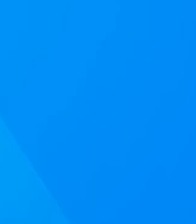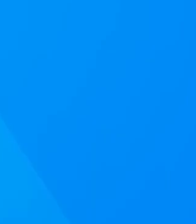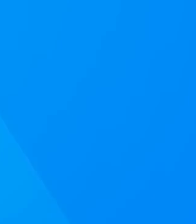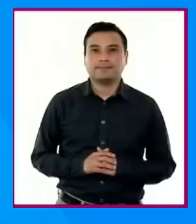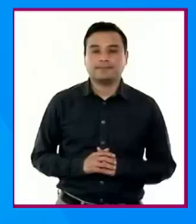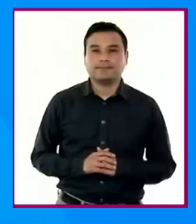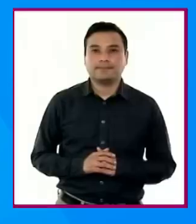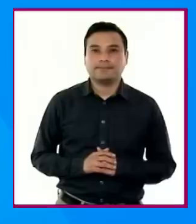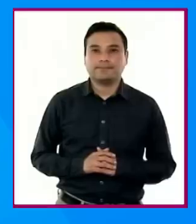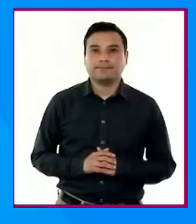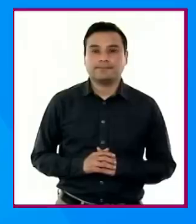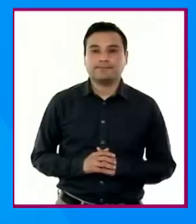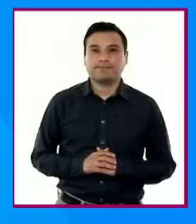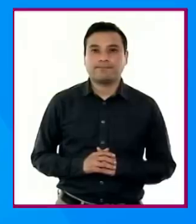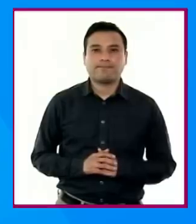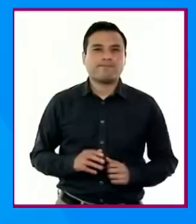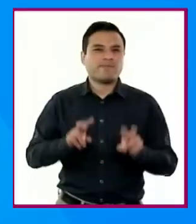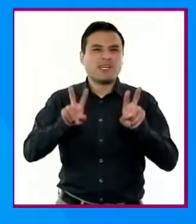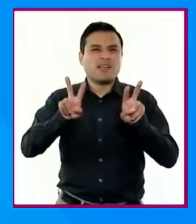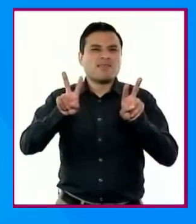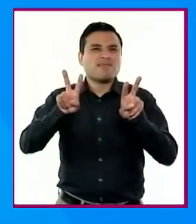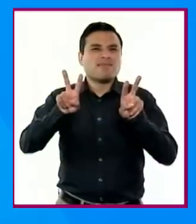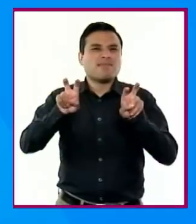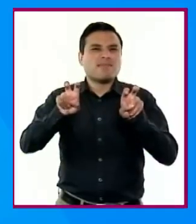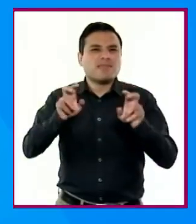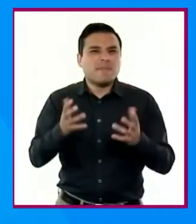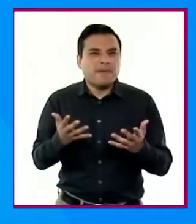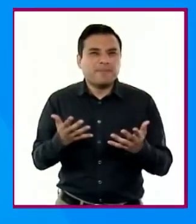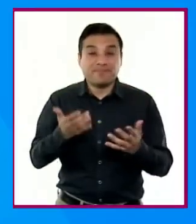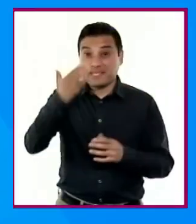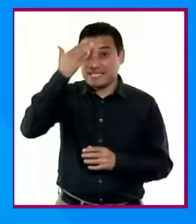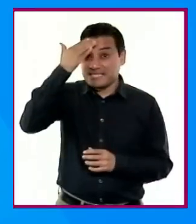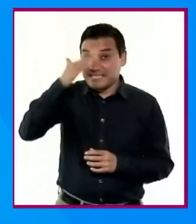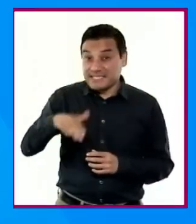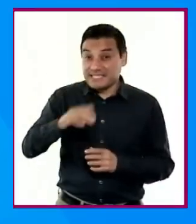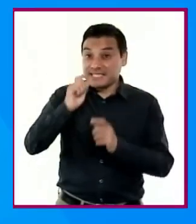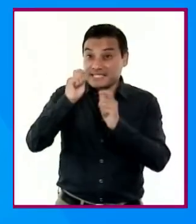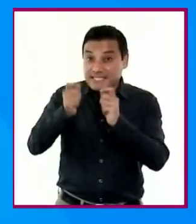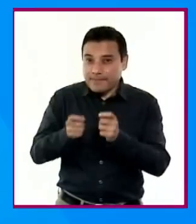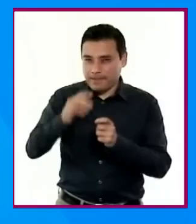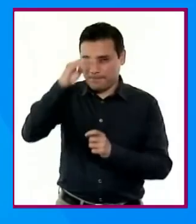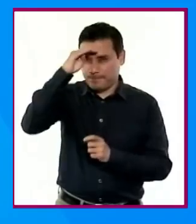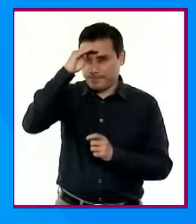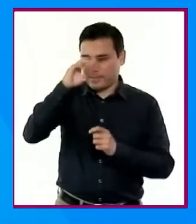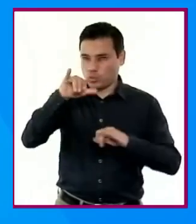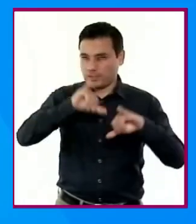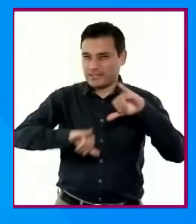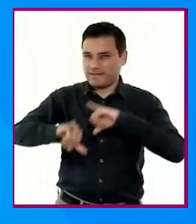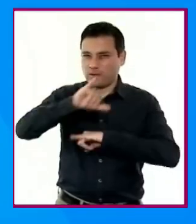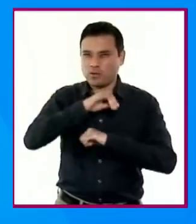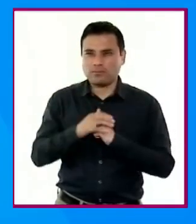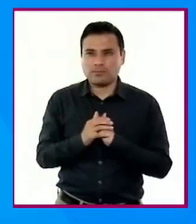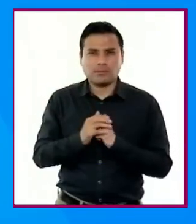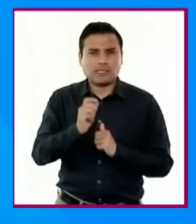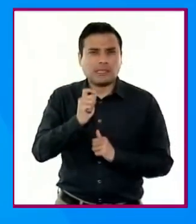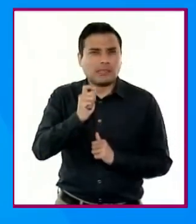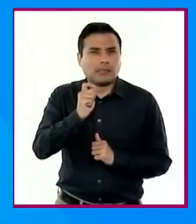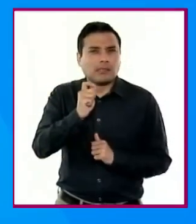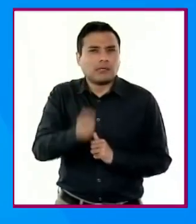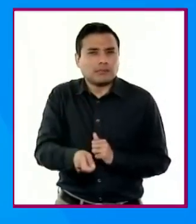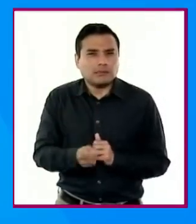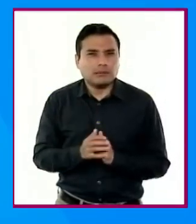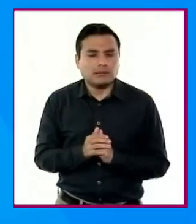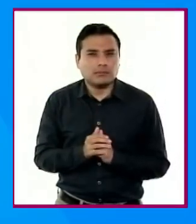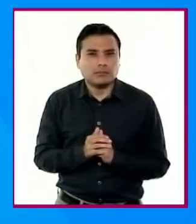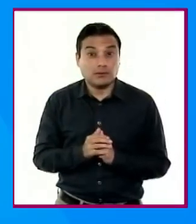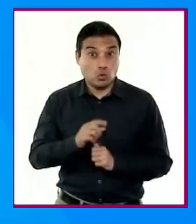Al hablar del campo formativo, saberes y pensamiento científico, no nos referimos únicamente al